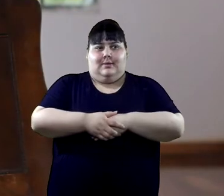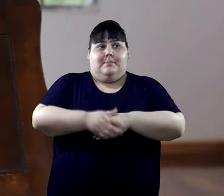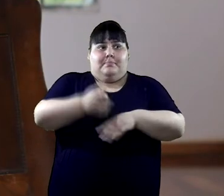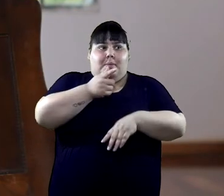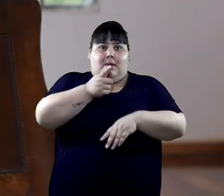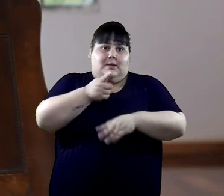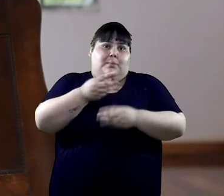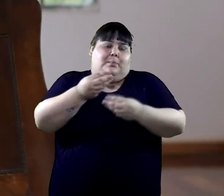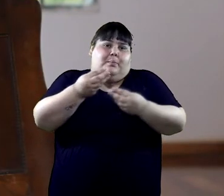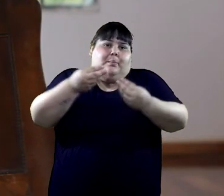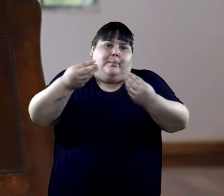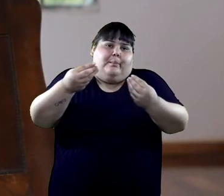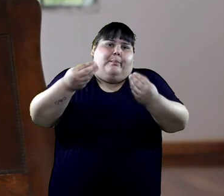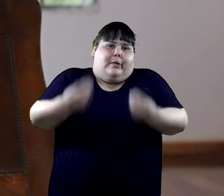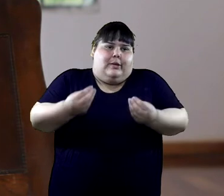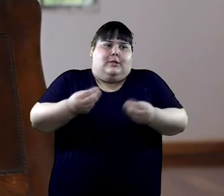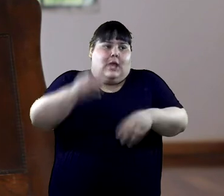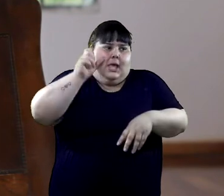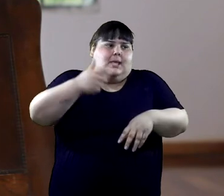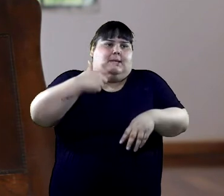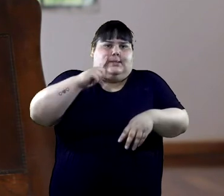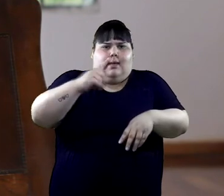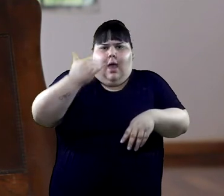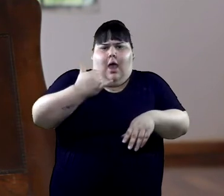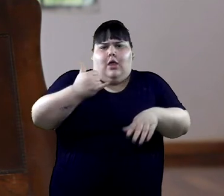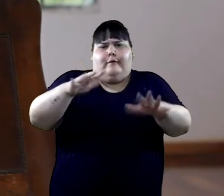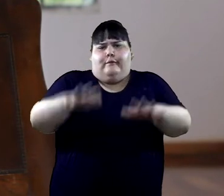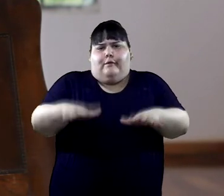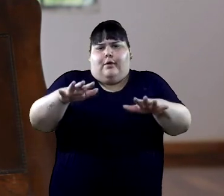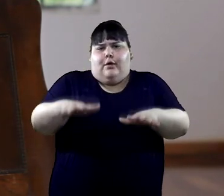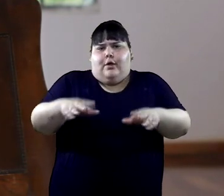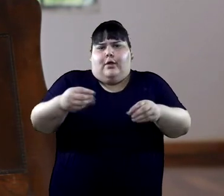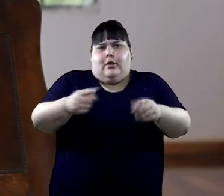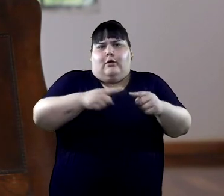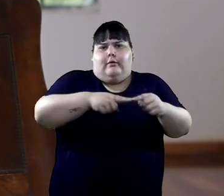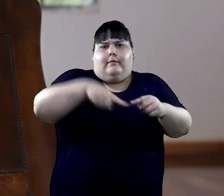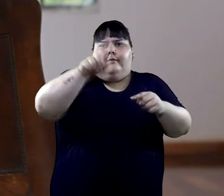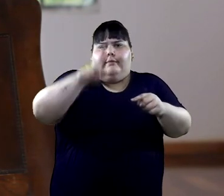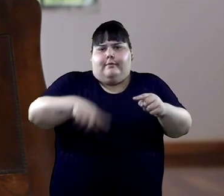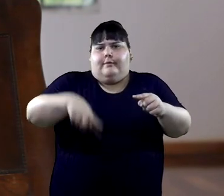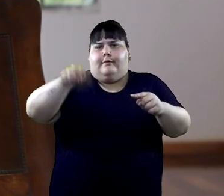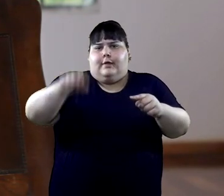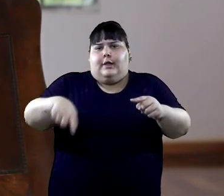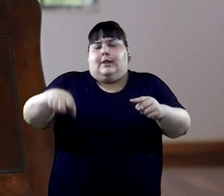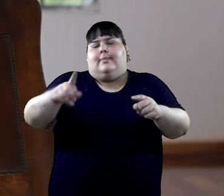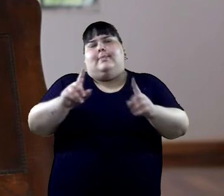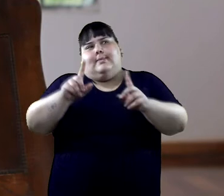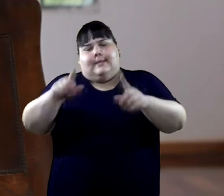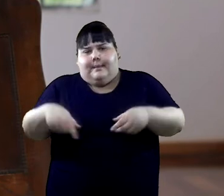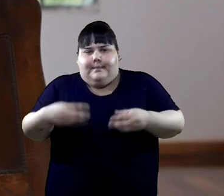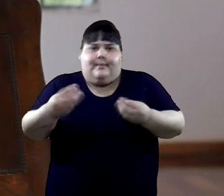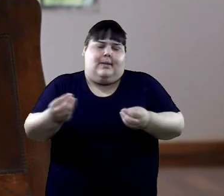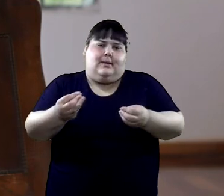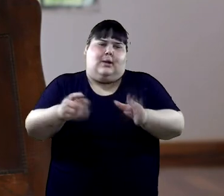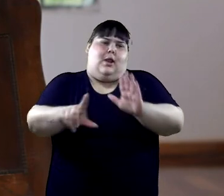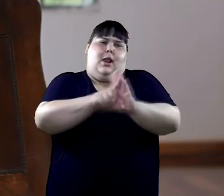que por eso también los vaivenes de la ESI, porque ha tenido sus vaivenes. Igualmente es una ley nueva, si se quiere